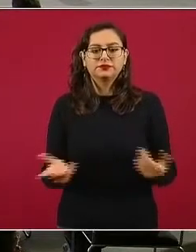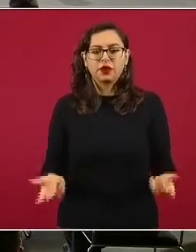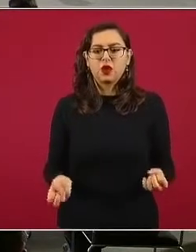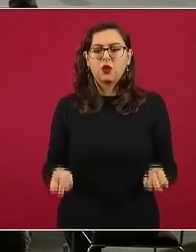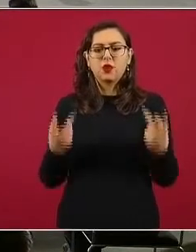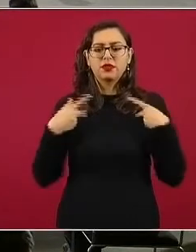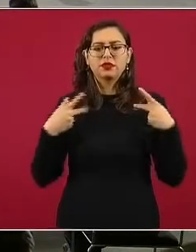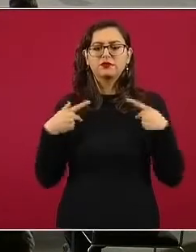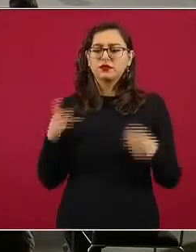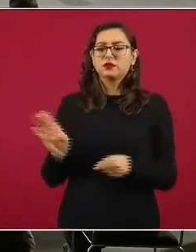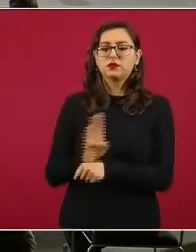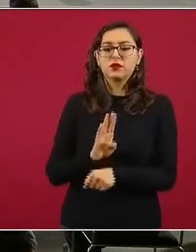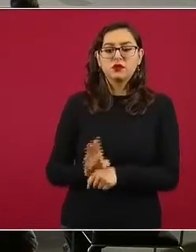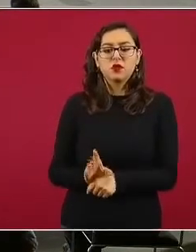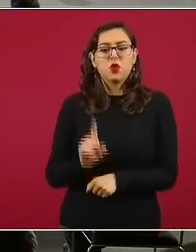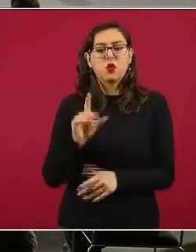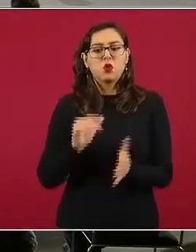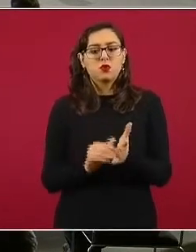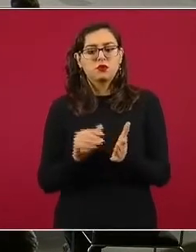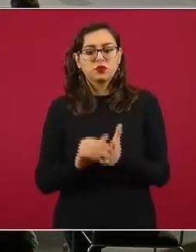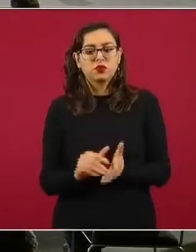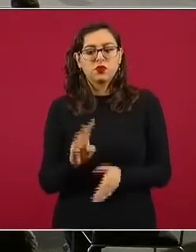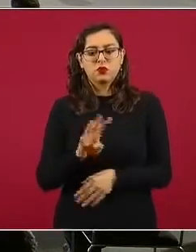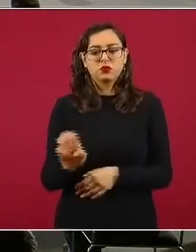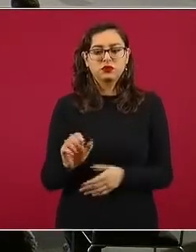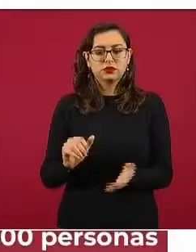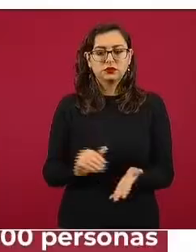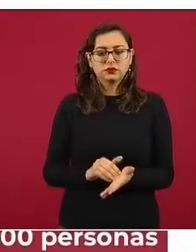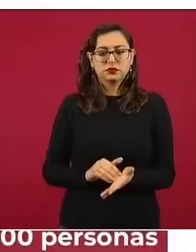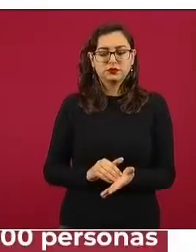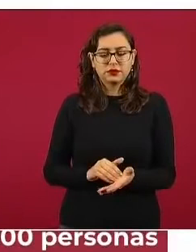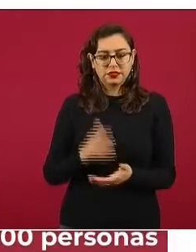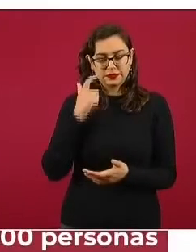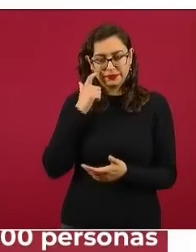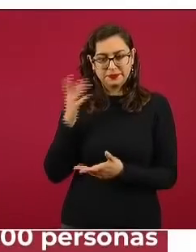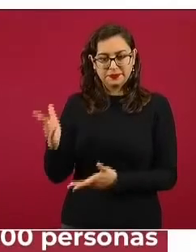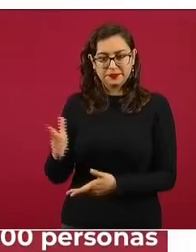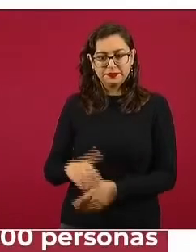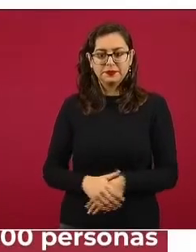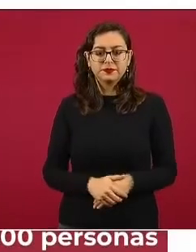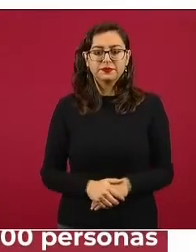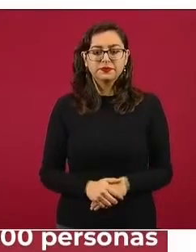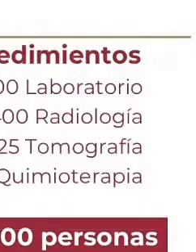es de más de un millón 400 mil derechohabientes.